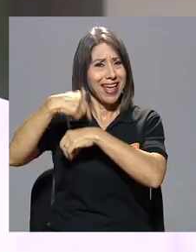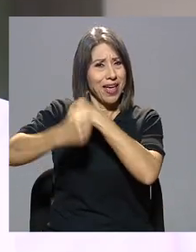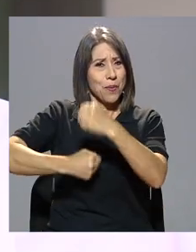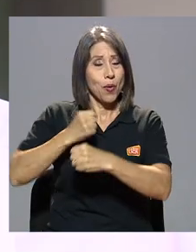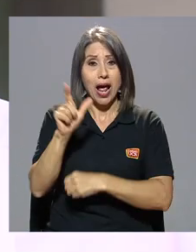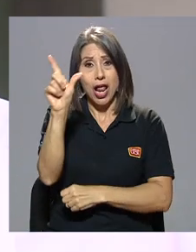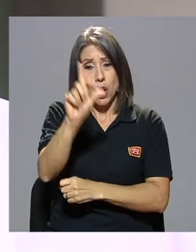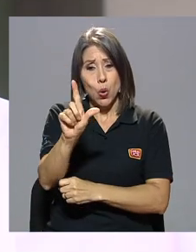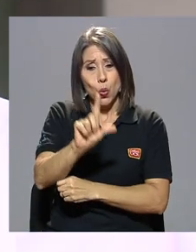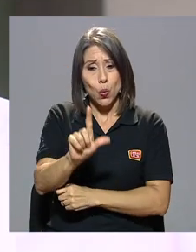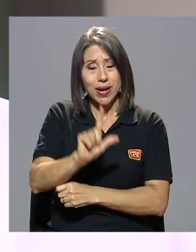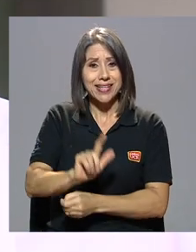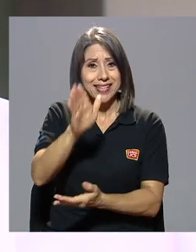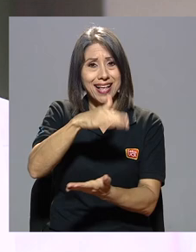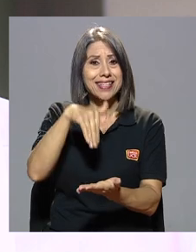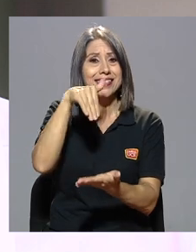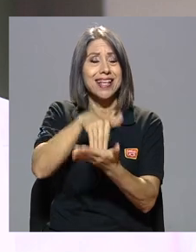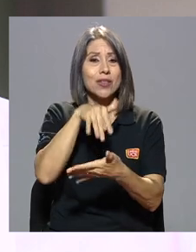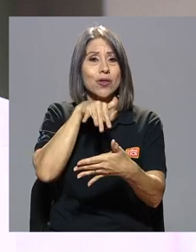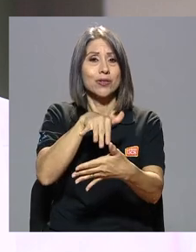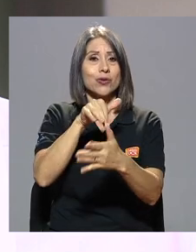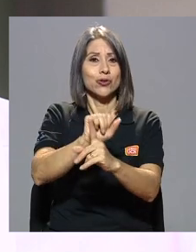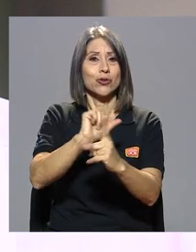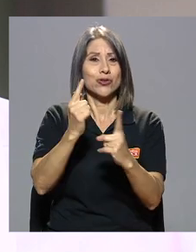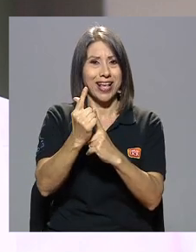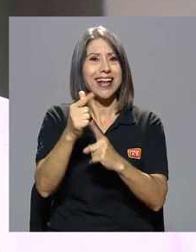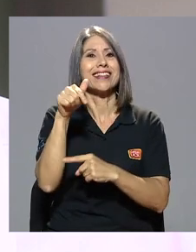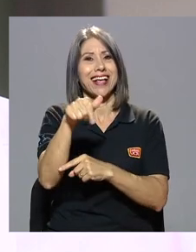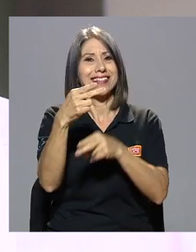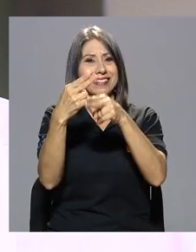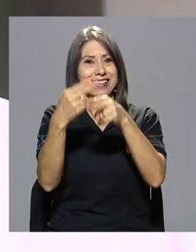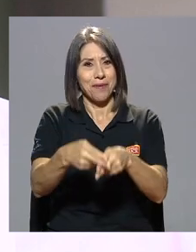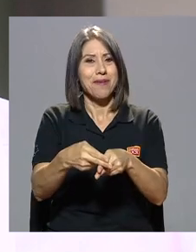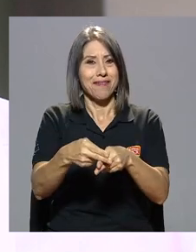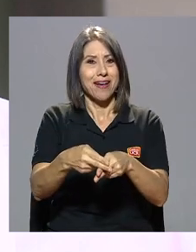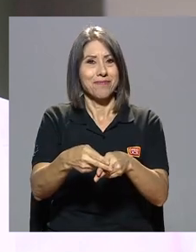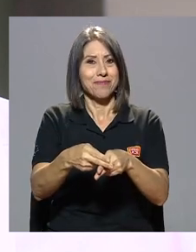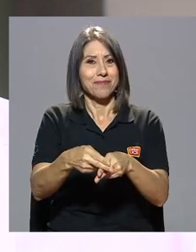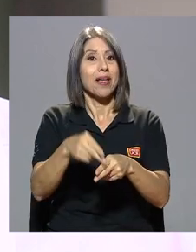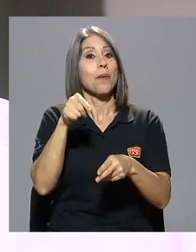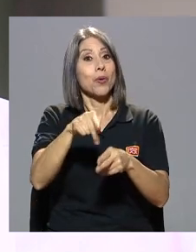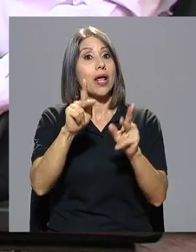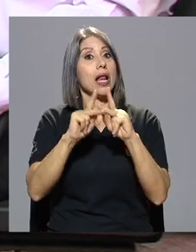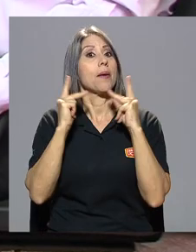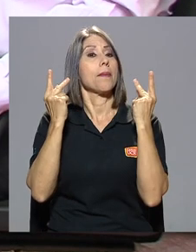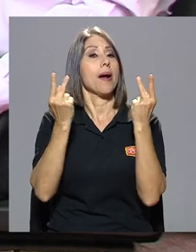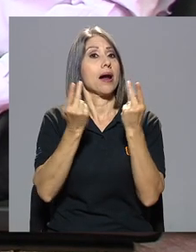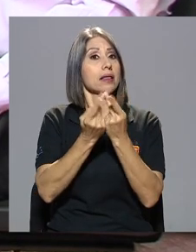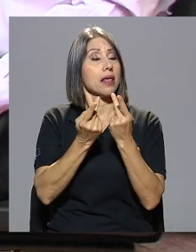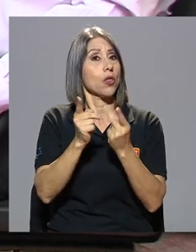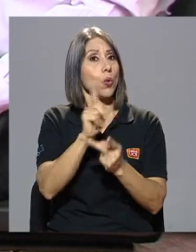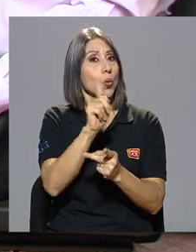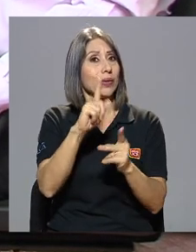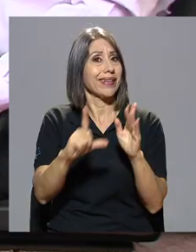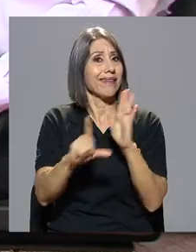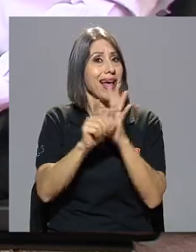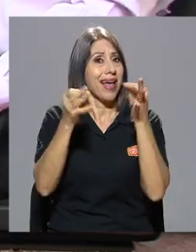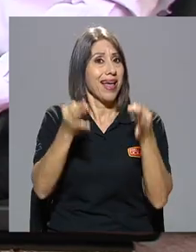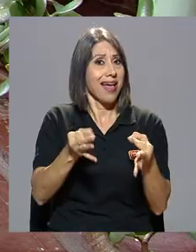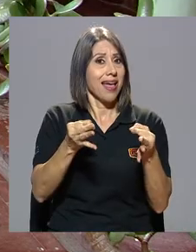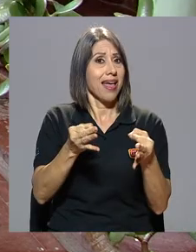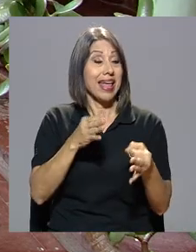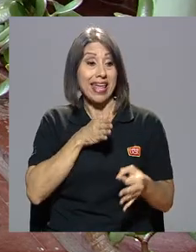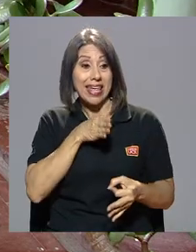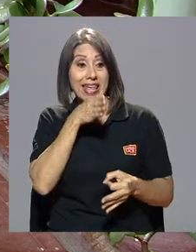Los lunes, el Centro de Estudios Sociales, se llamaba el lugar para, este partido estaba ilegalizado. Ir ahí a las